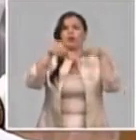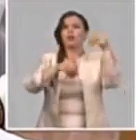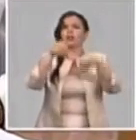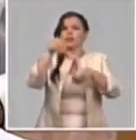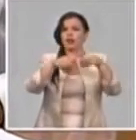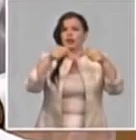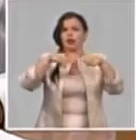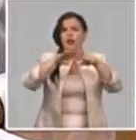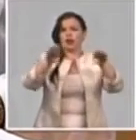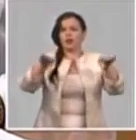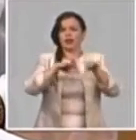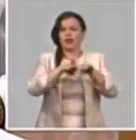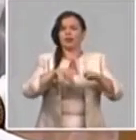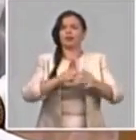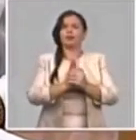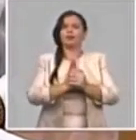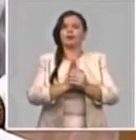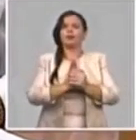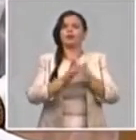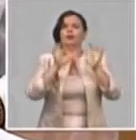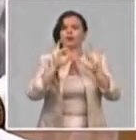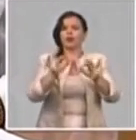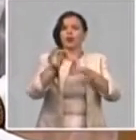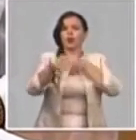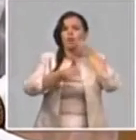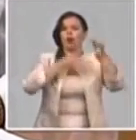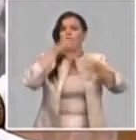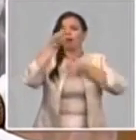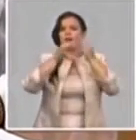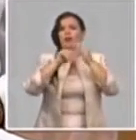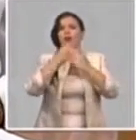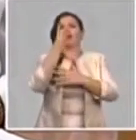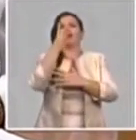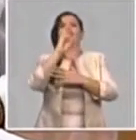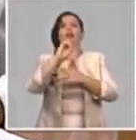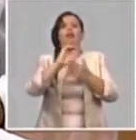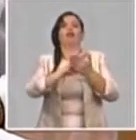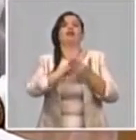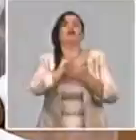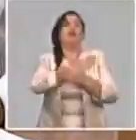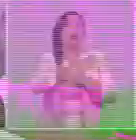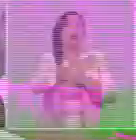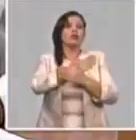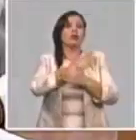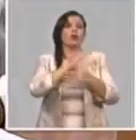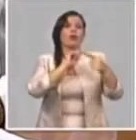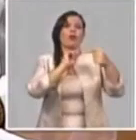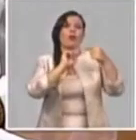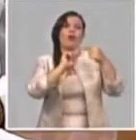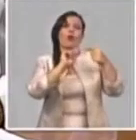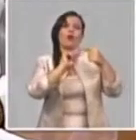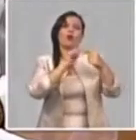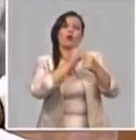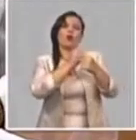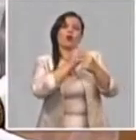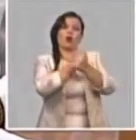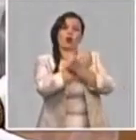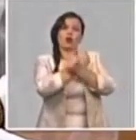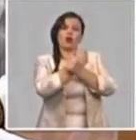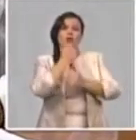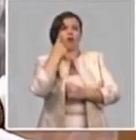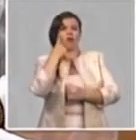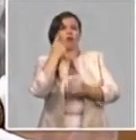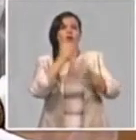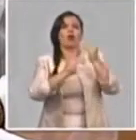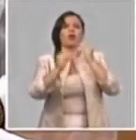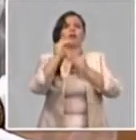espacio. Bueno, como identificamos en la mesa del pasado día 30 de marzo, uno de los riesgos principales que se apreció en